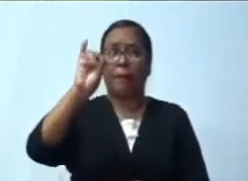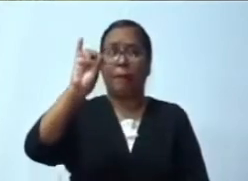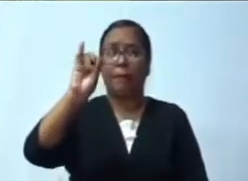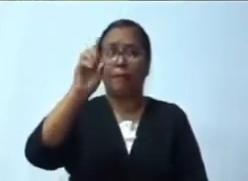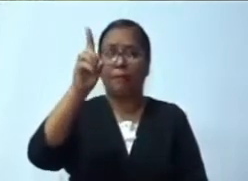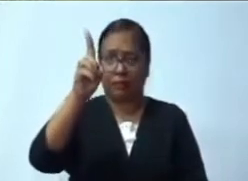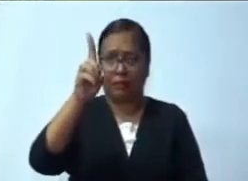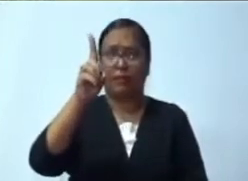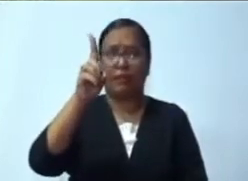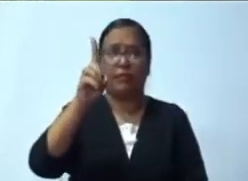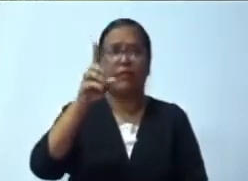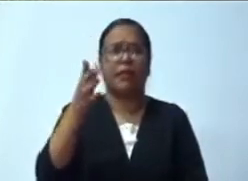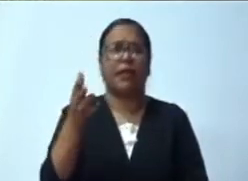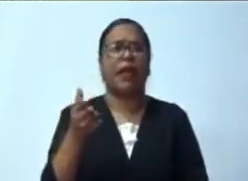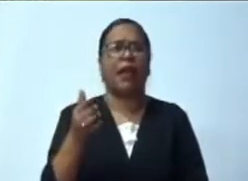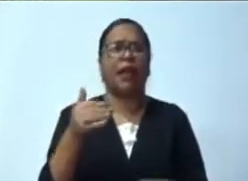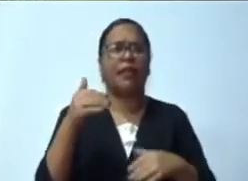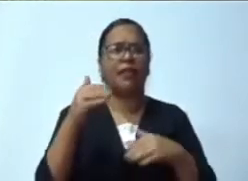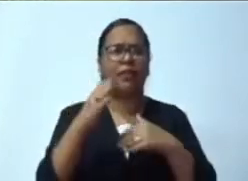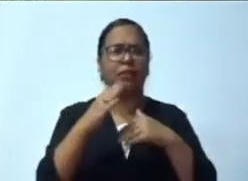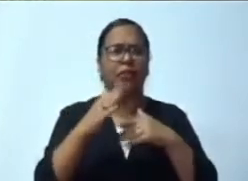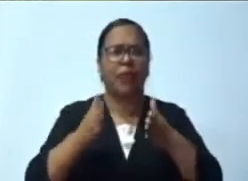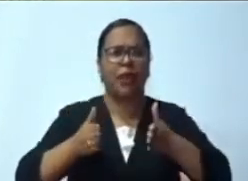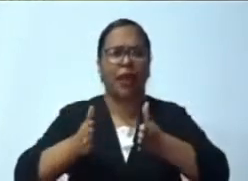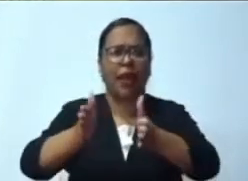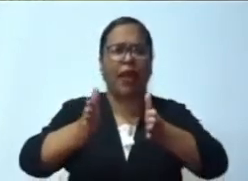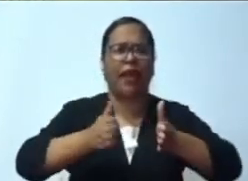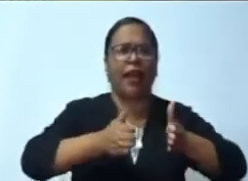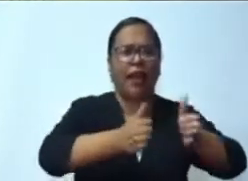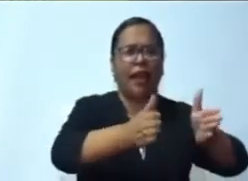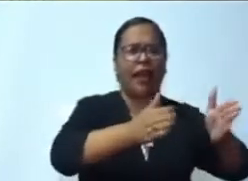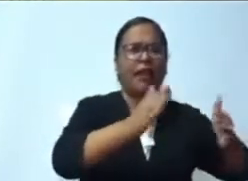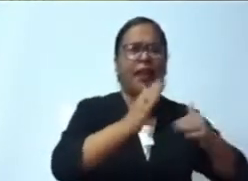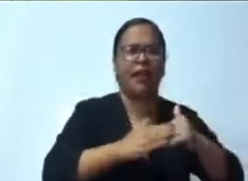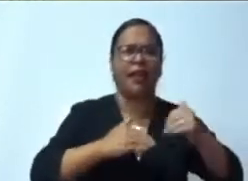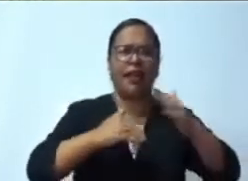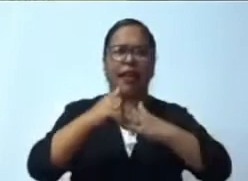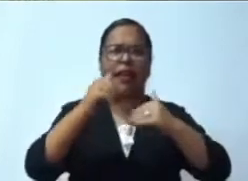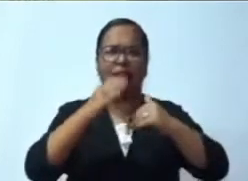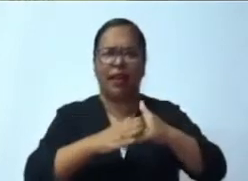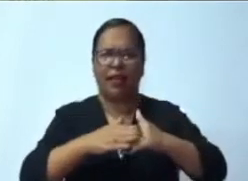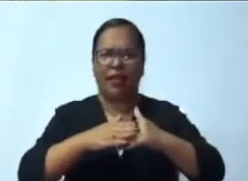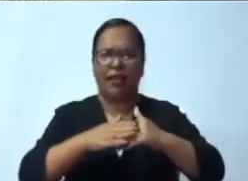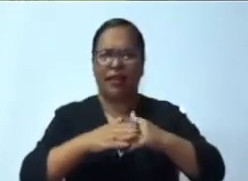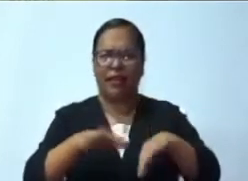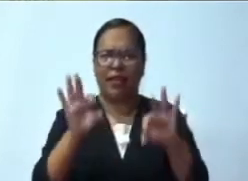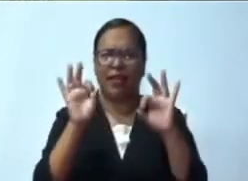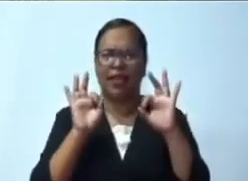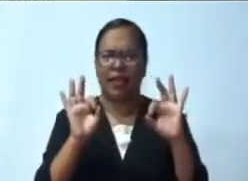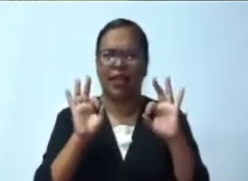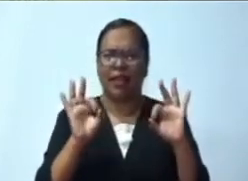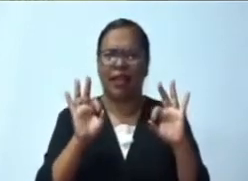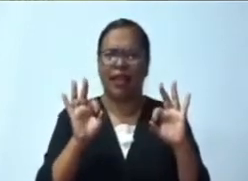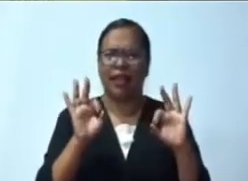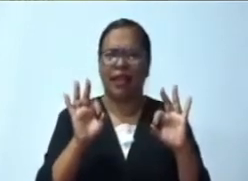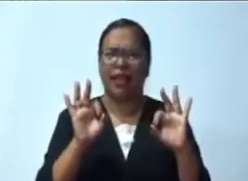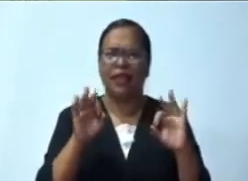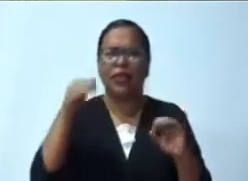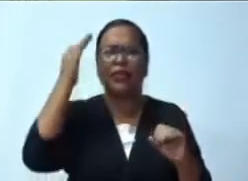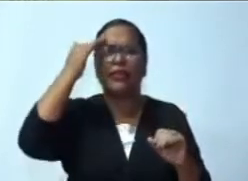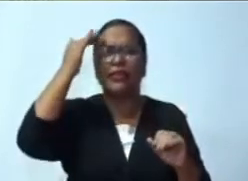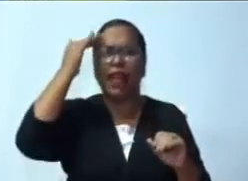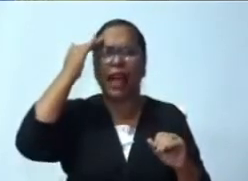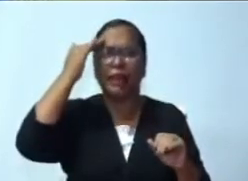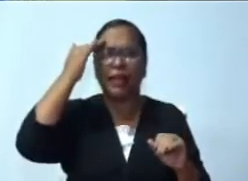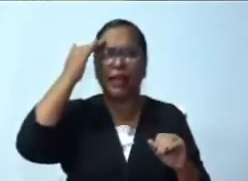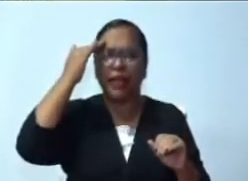bacheo? ¿Cómo es posible que este gobierno del PRM, incapaz, pueda buscar préstamo, 8